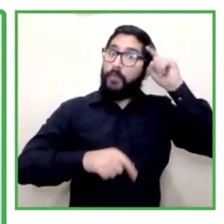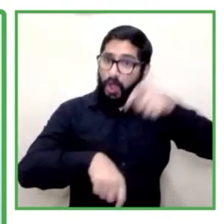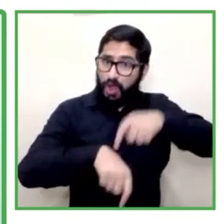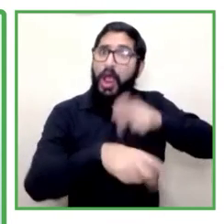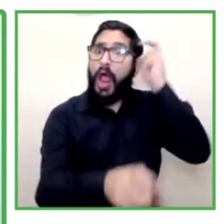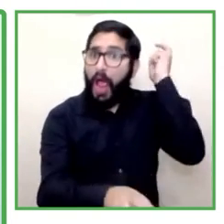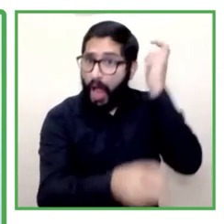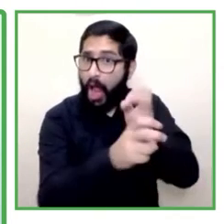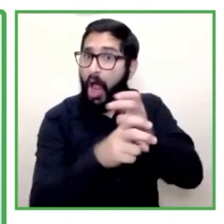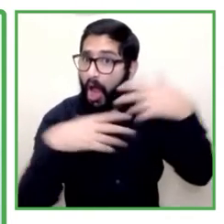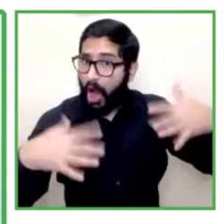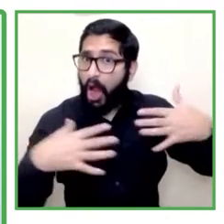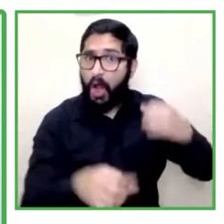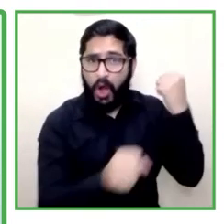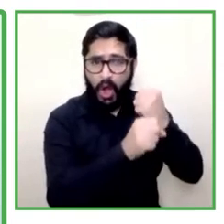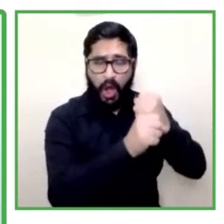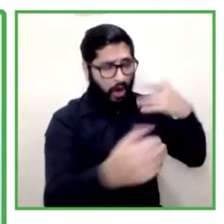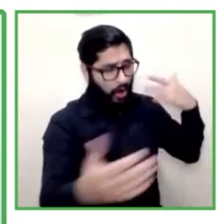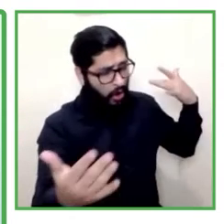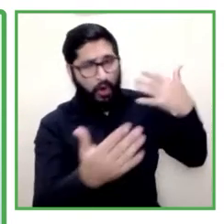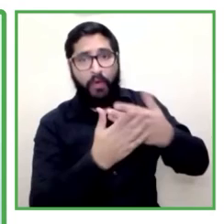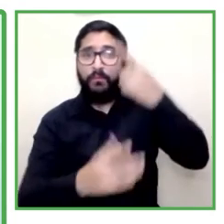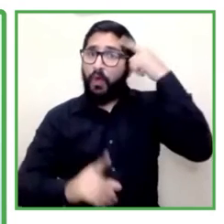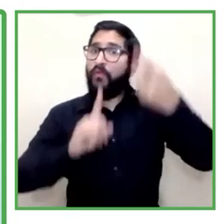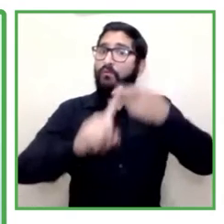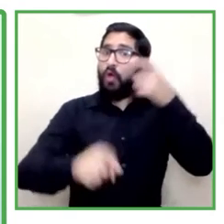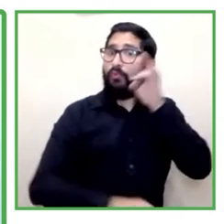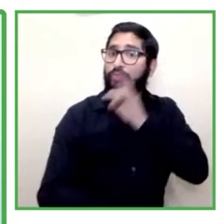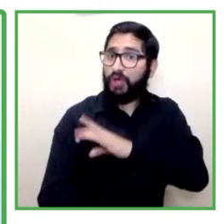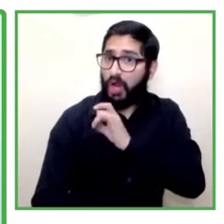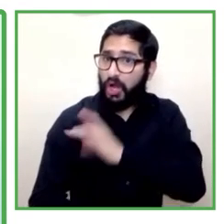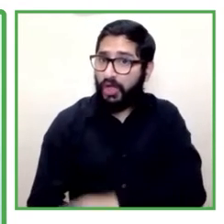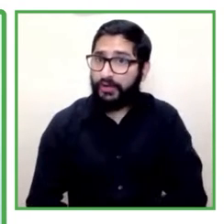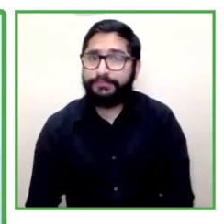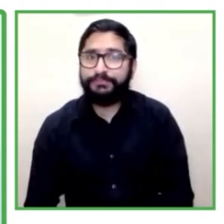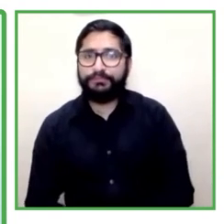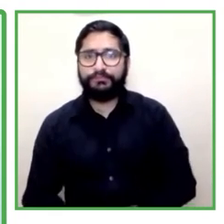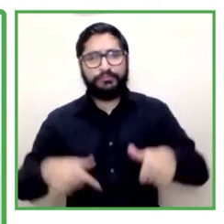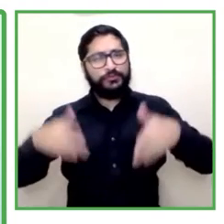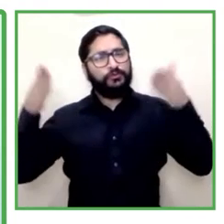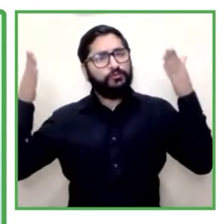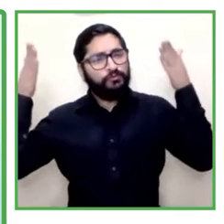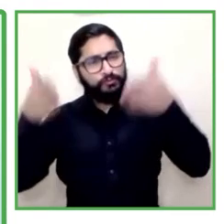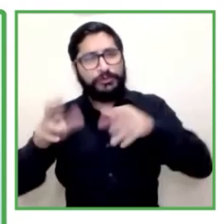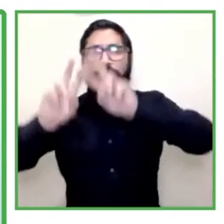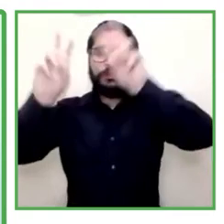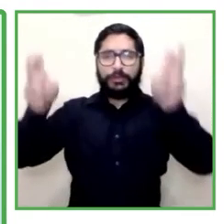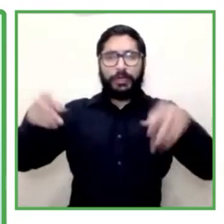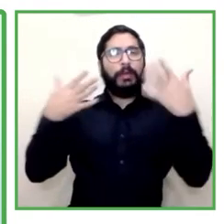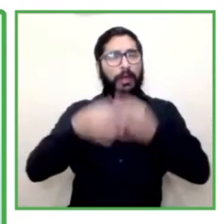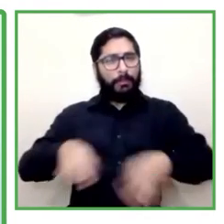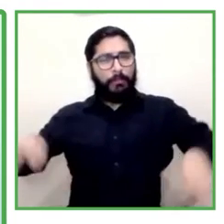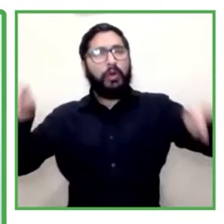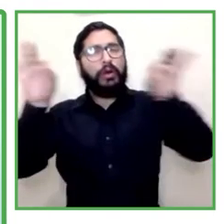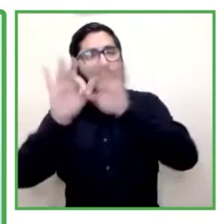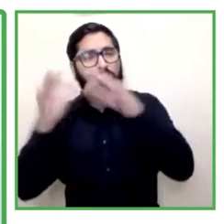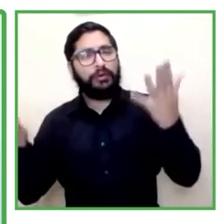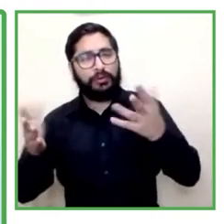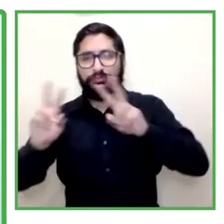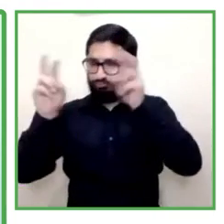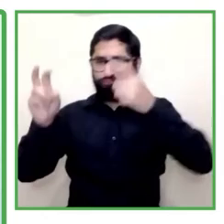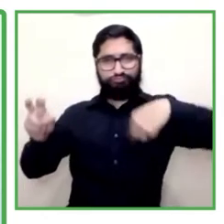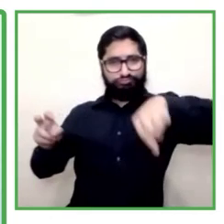construcción de redes en la actualidad va enfocada principalmente en ese sentido. En ese aspecto también, nosotros buscamos derribar miradas